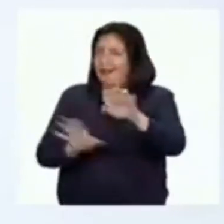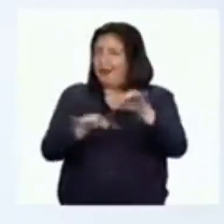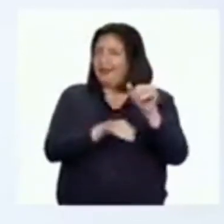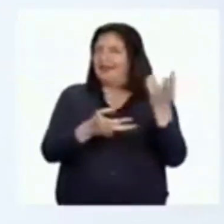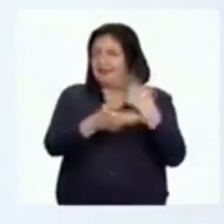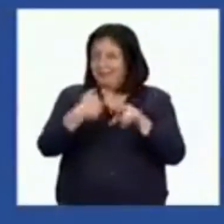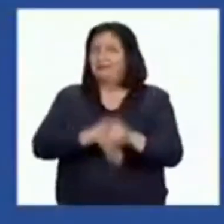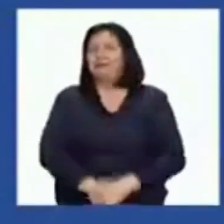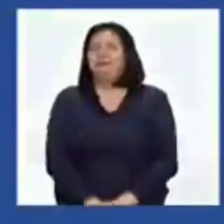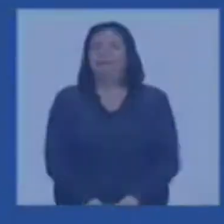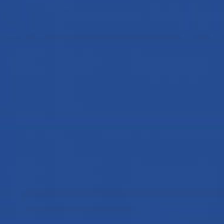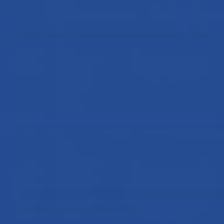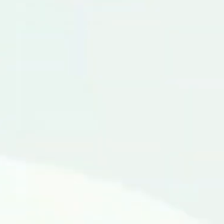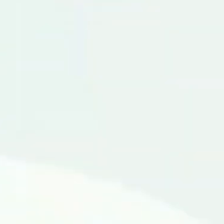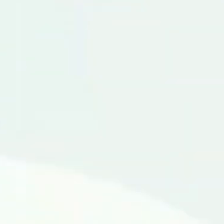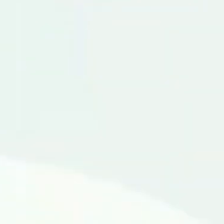volvemos!